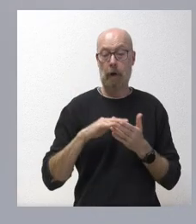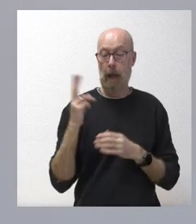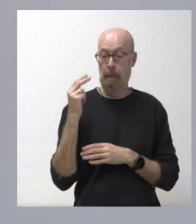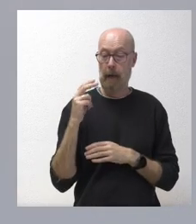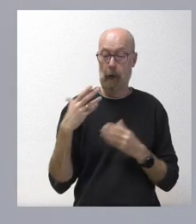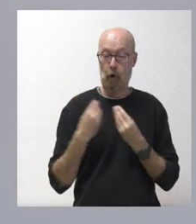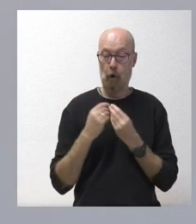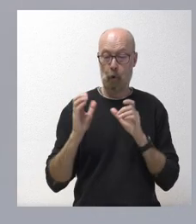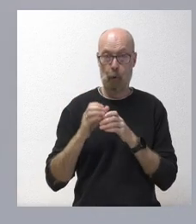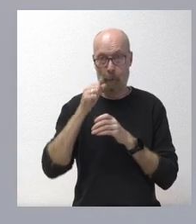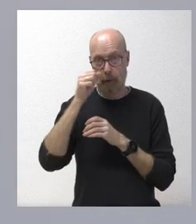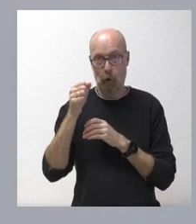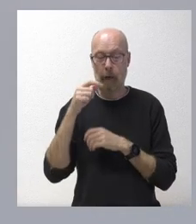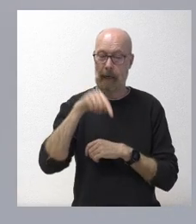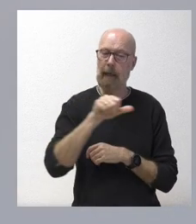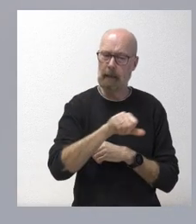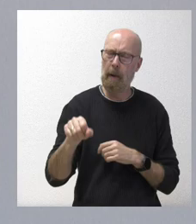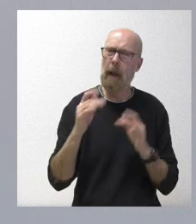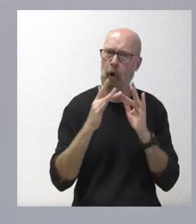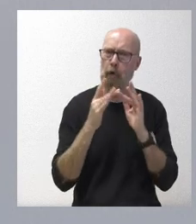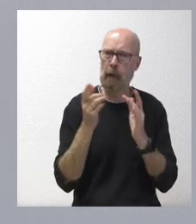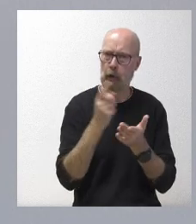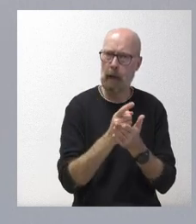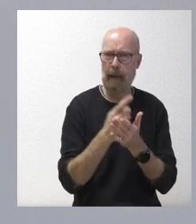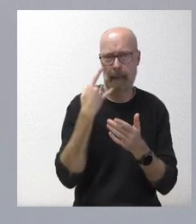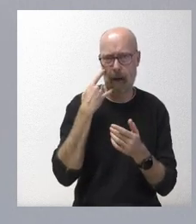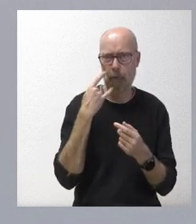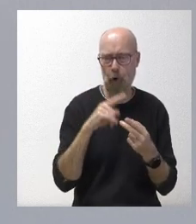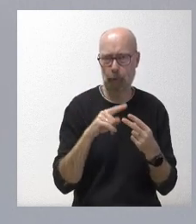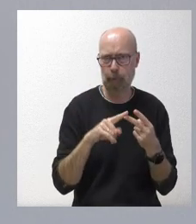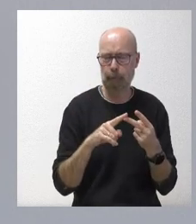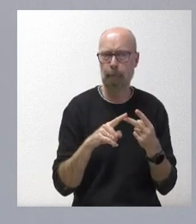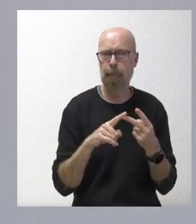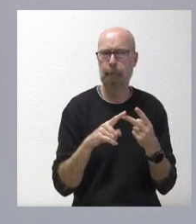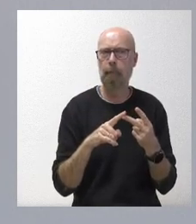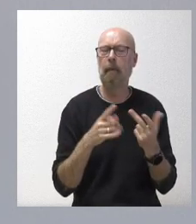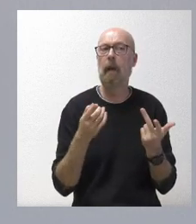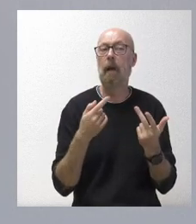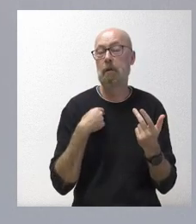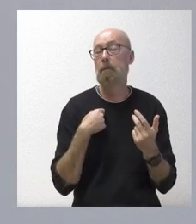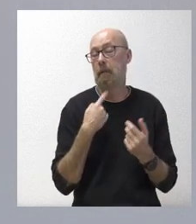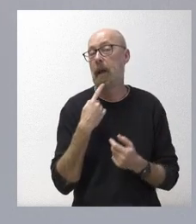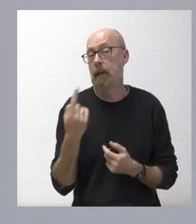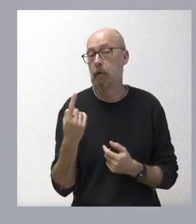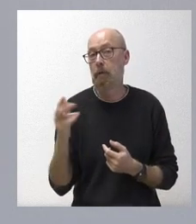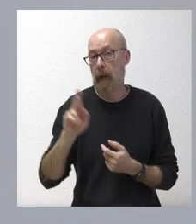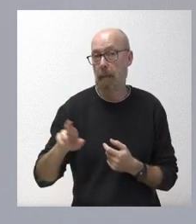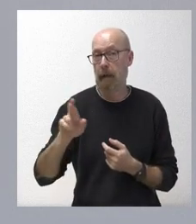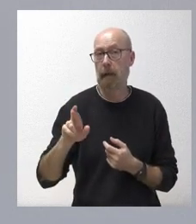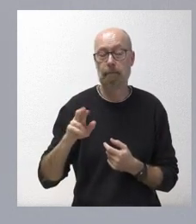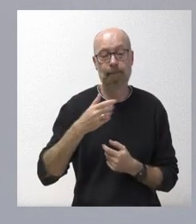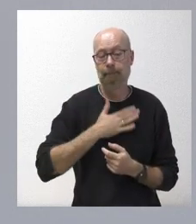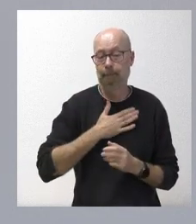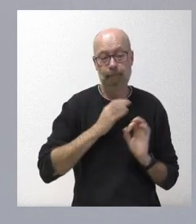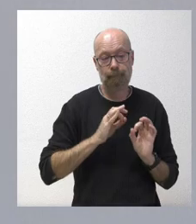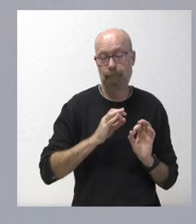Socialista. Esta semana también hemos tenido un contacto telefónico con el grupo. Yo he insistido en la posición de Castilla y León, que es que